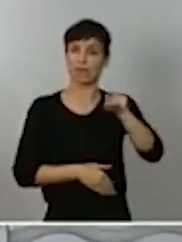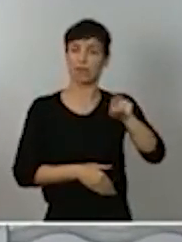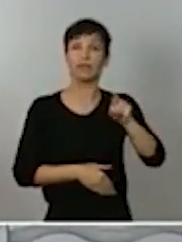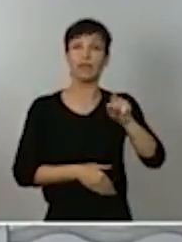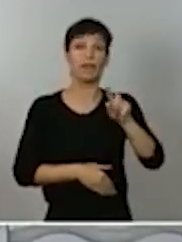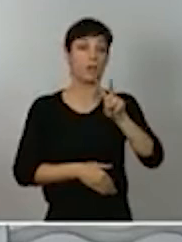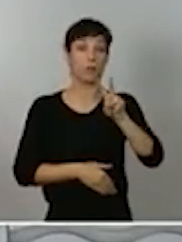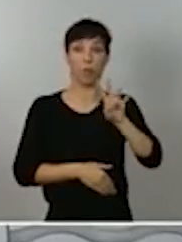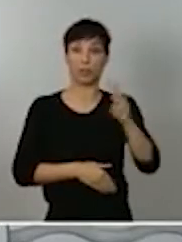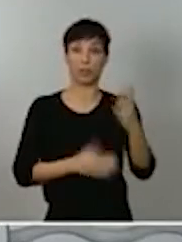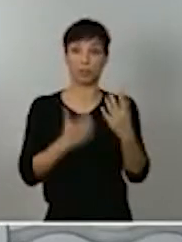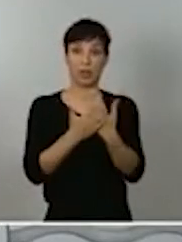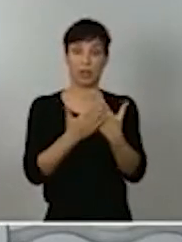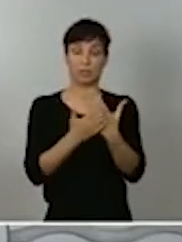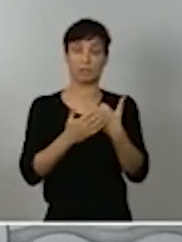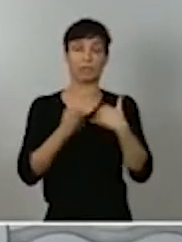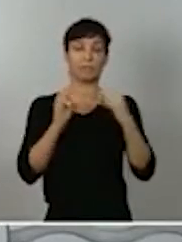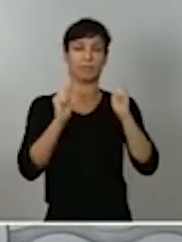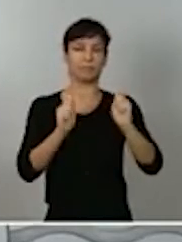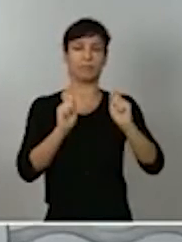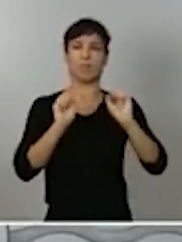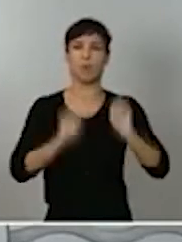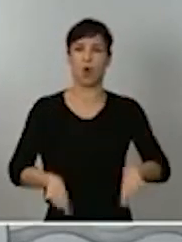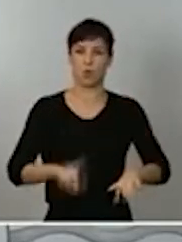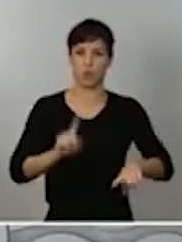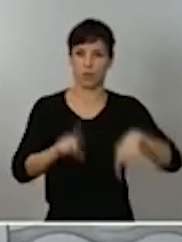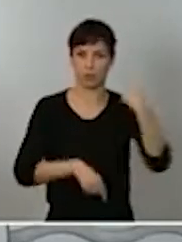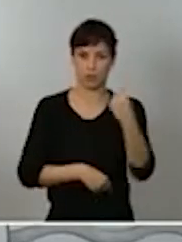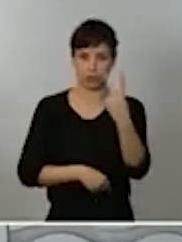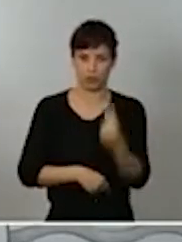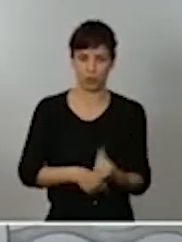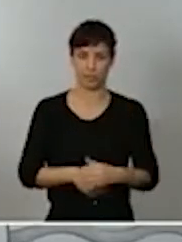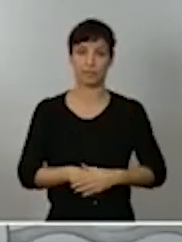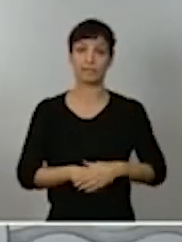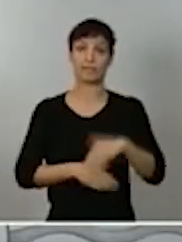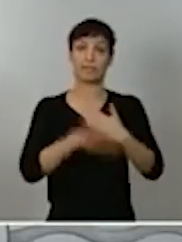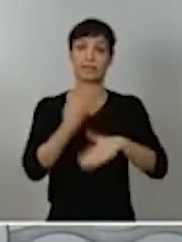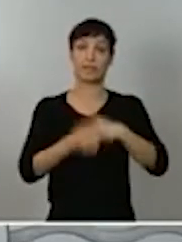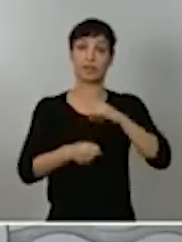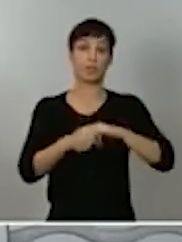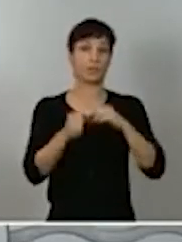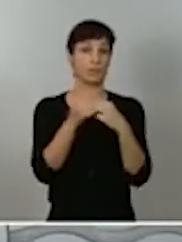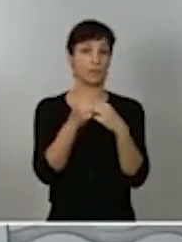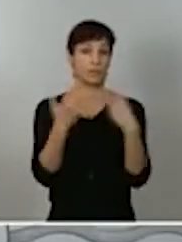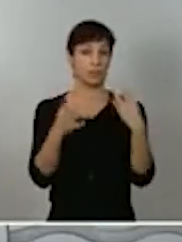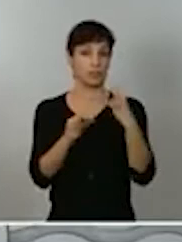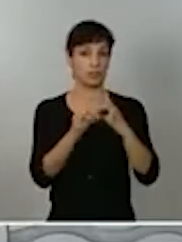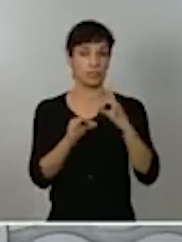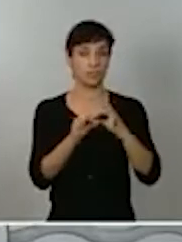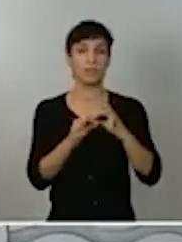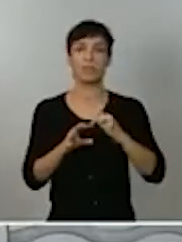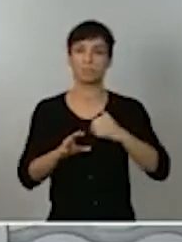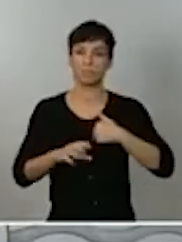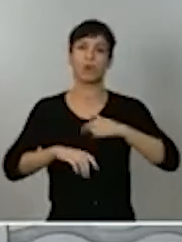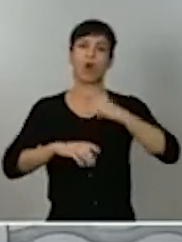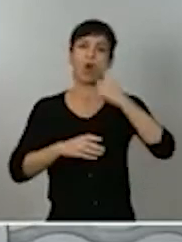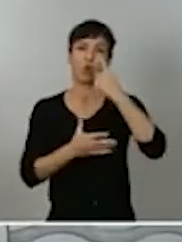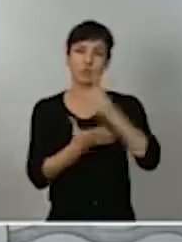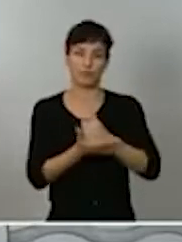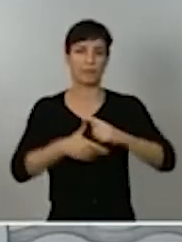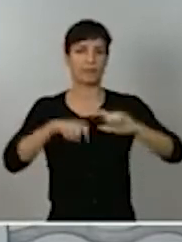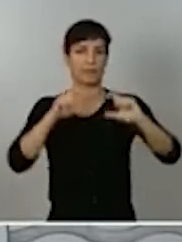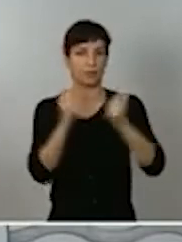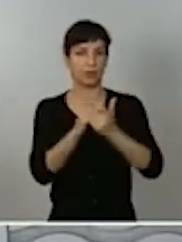El lunes día 28, tuve ocasión de reunirme de nuevo con el consejero de